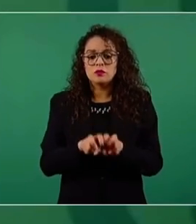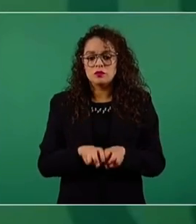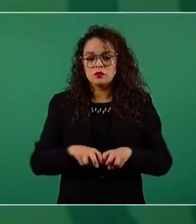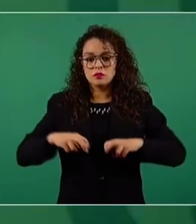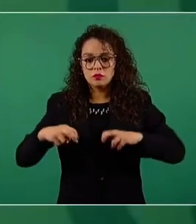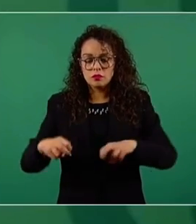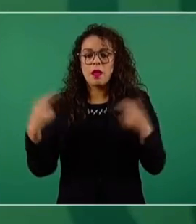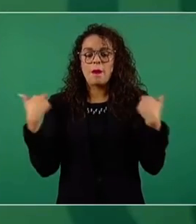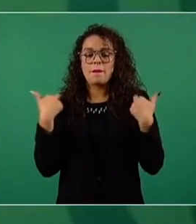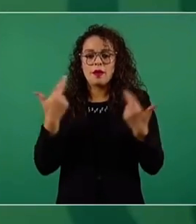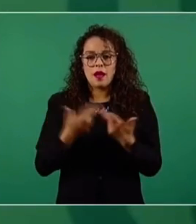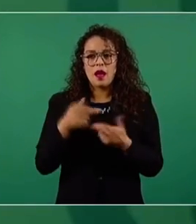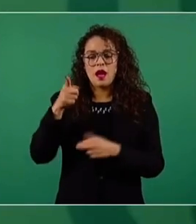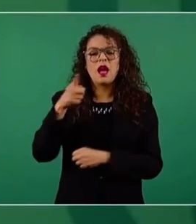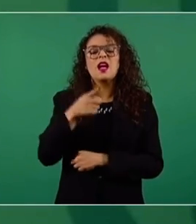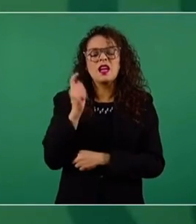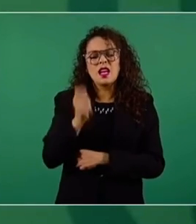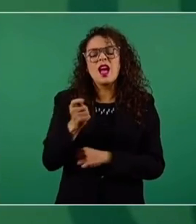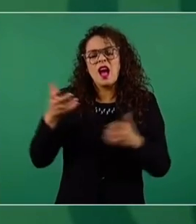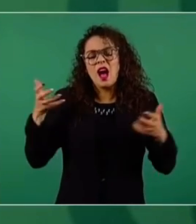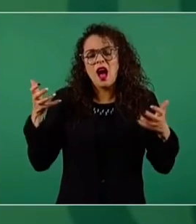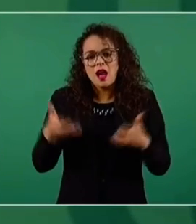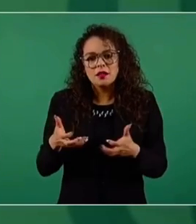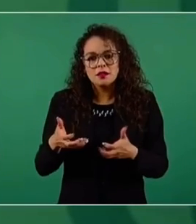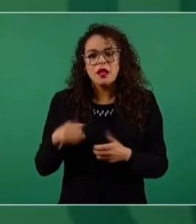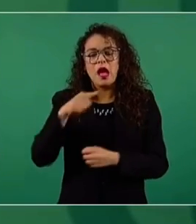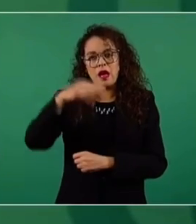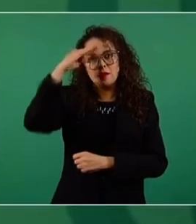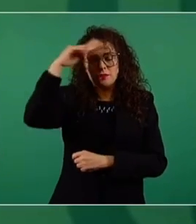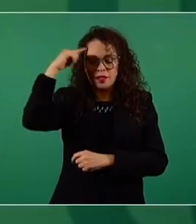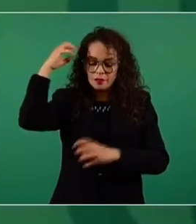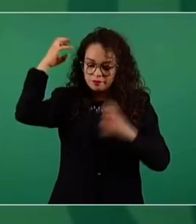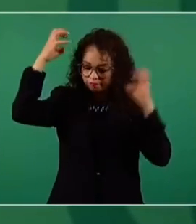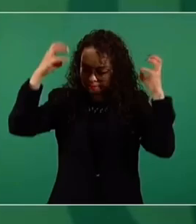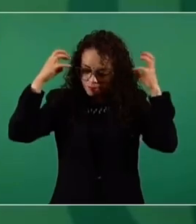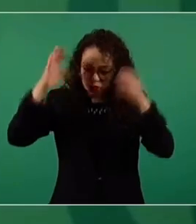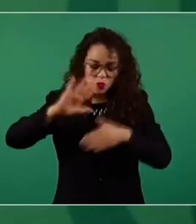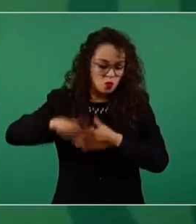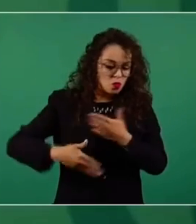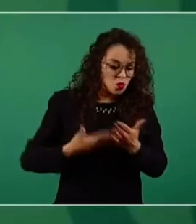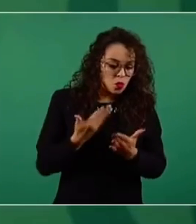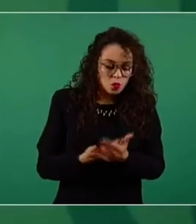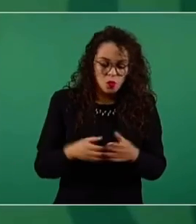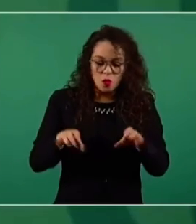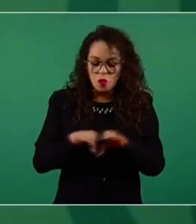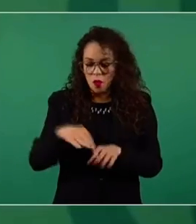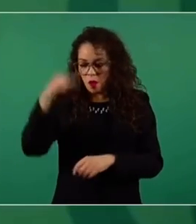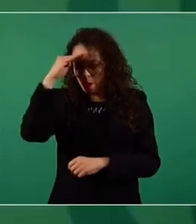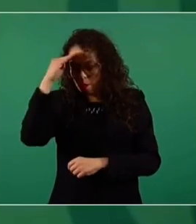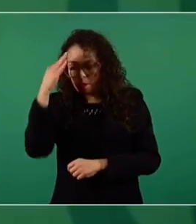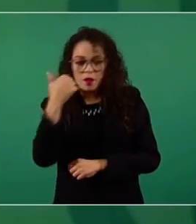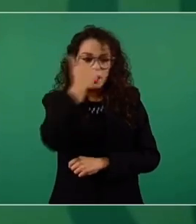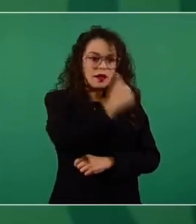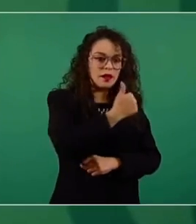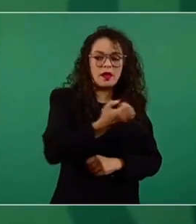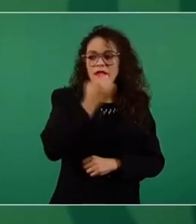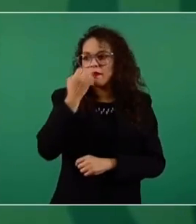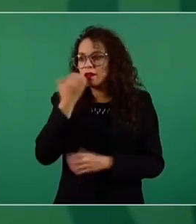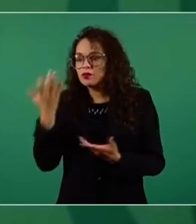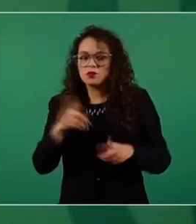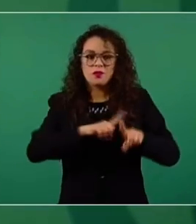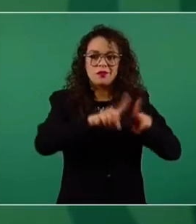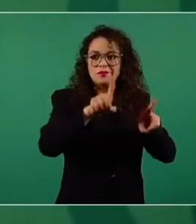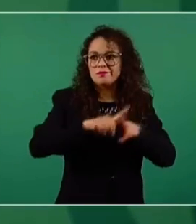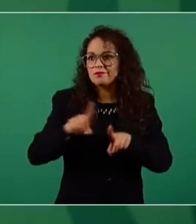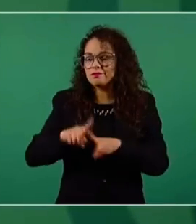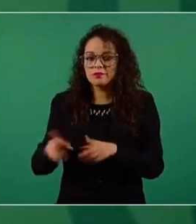el maestro va a reflexionar, va a comentar y proponer sobre la cuestión de la situación de cada una de las escuelas, porque cada escuela,